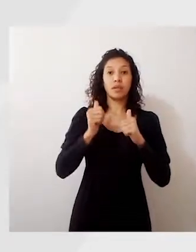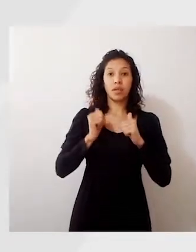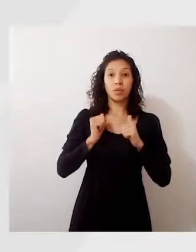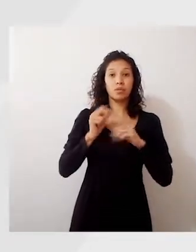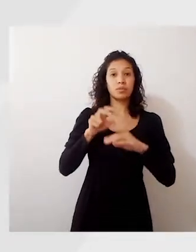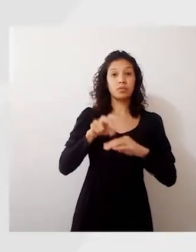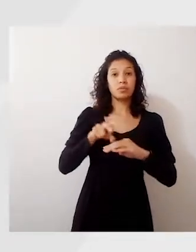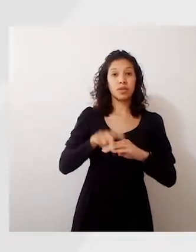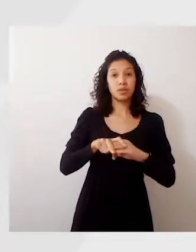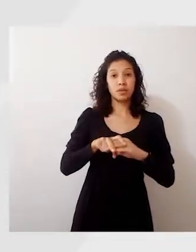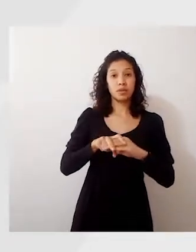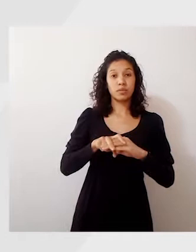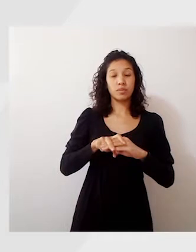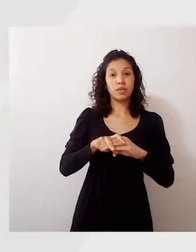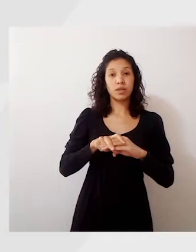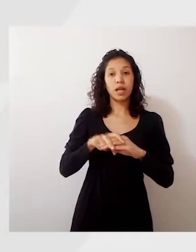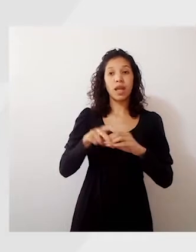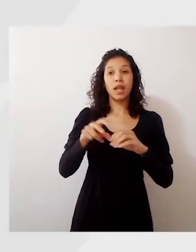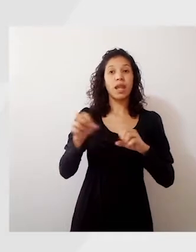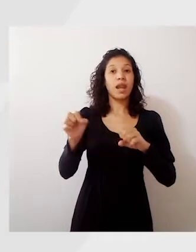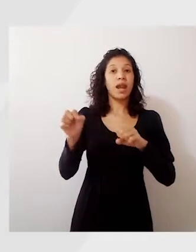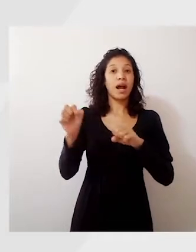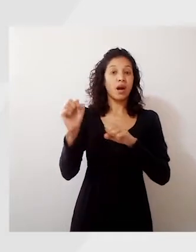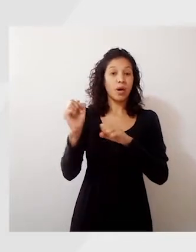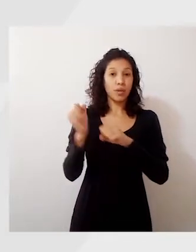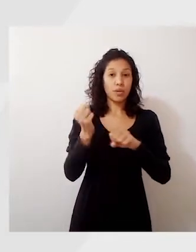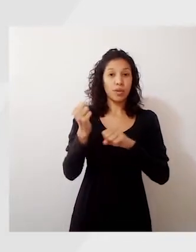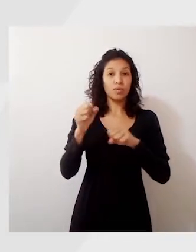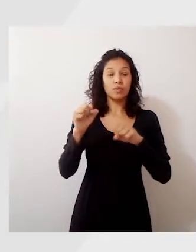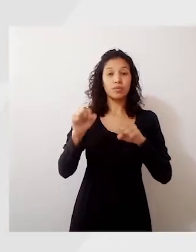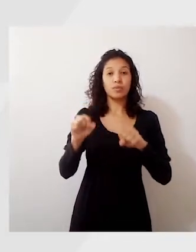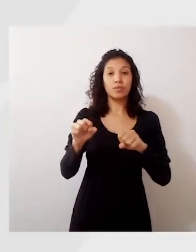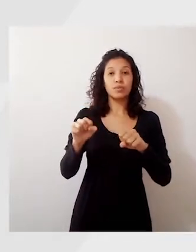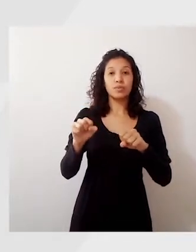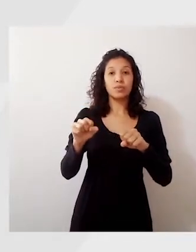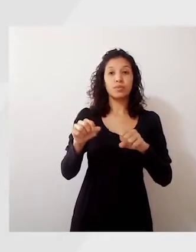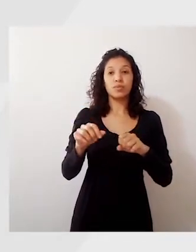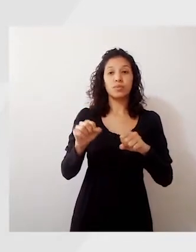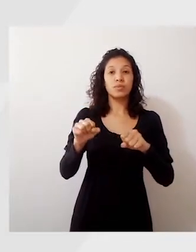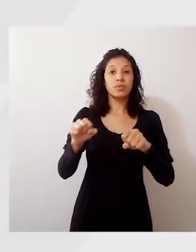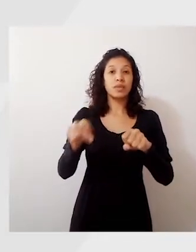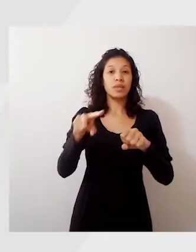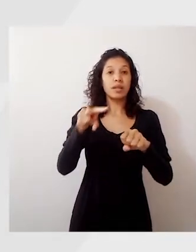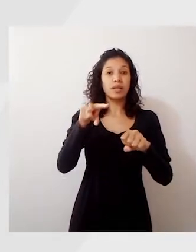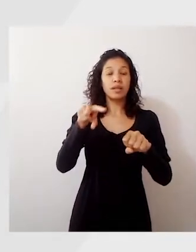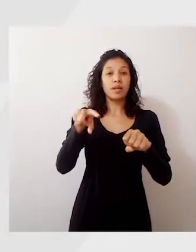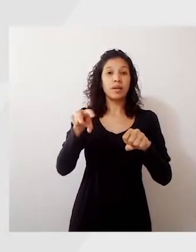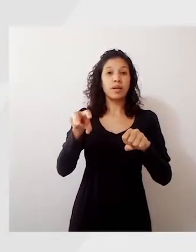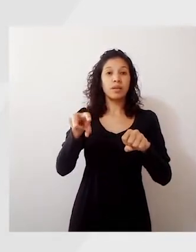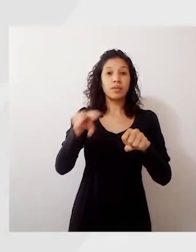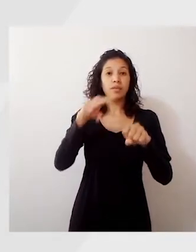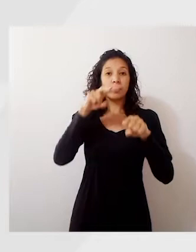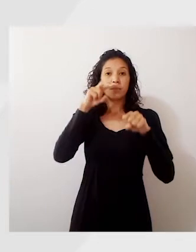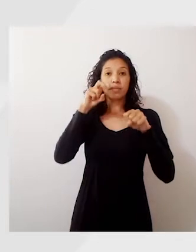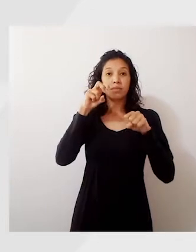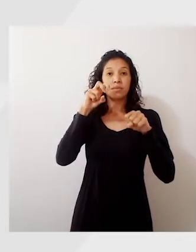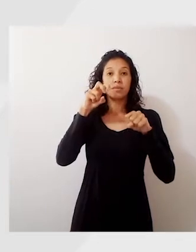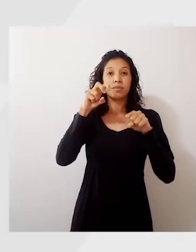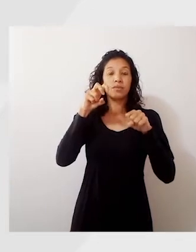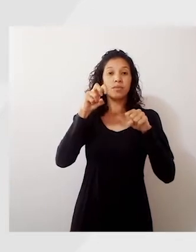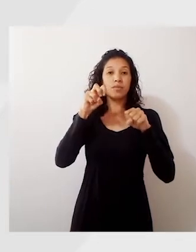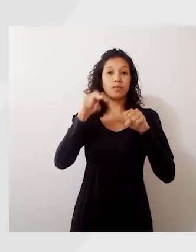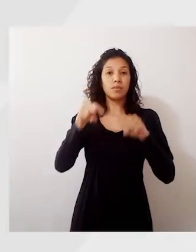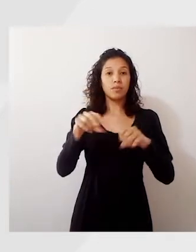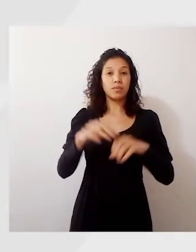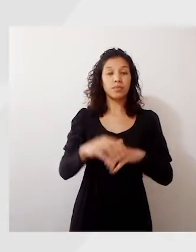En una silla, escobillón, vamos a llevar bien al frente y al pecho, exhalando el aire cuando voy adelante y